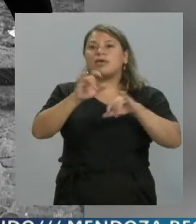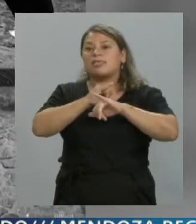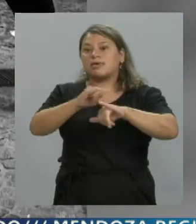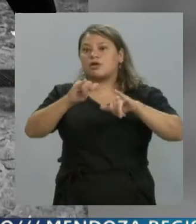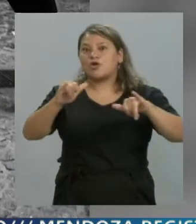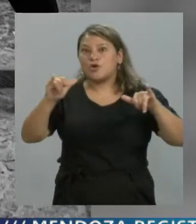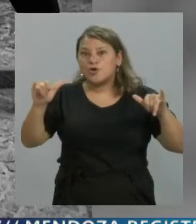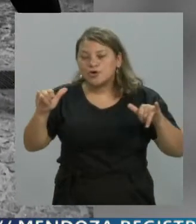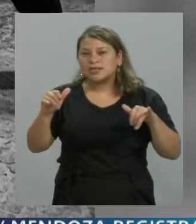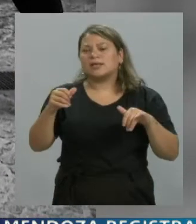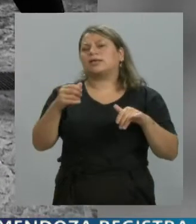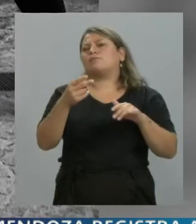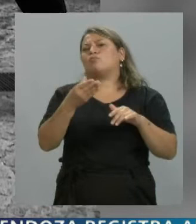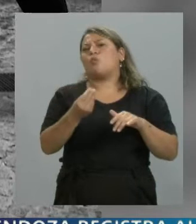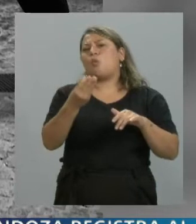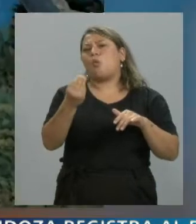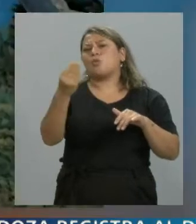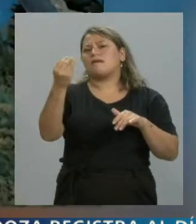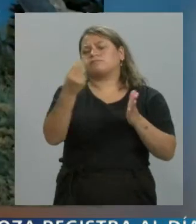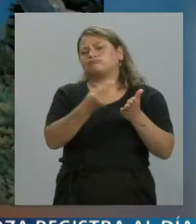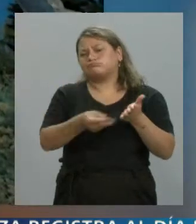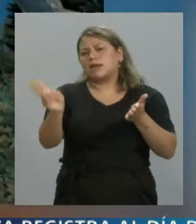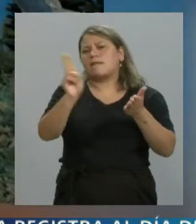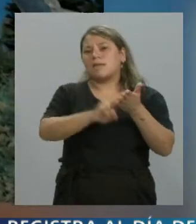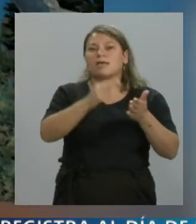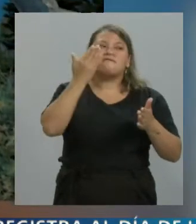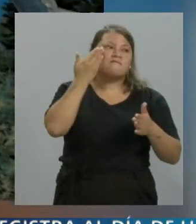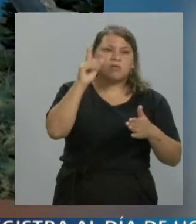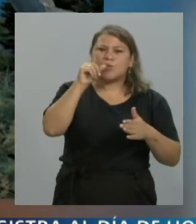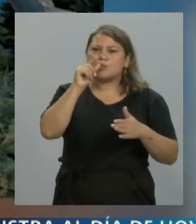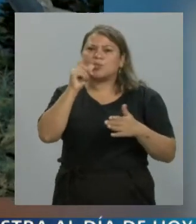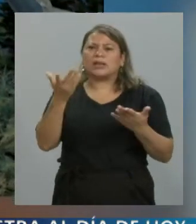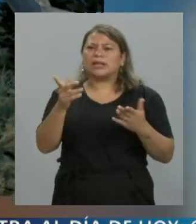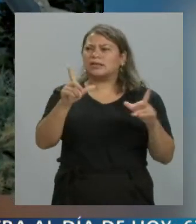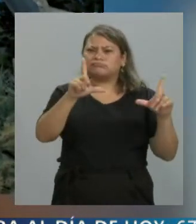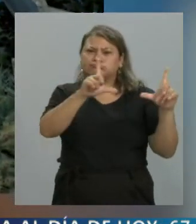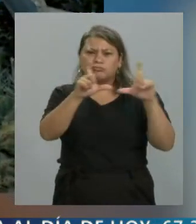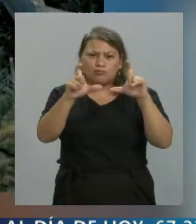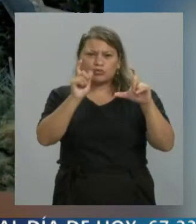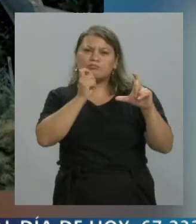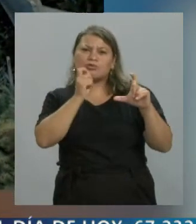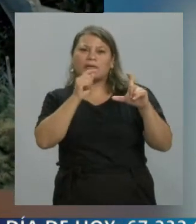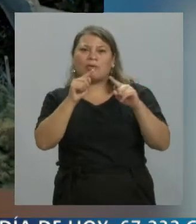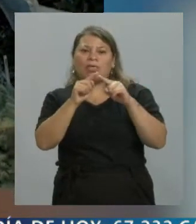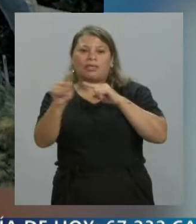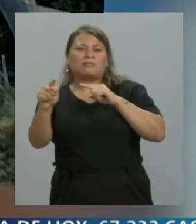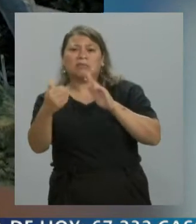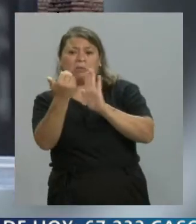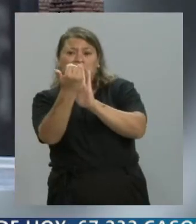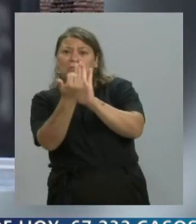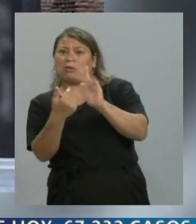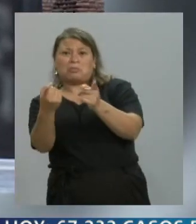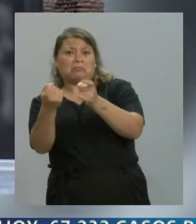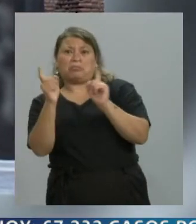icónicas y se replican en las redes sociales y esa imagen, esa foto, te remite directamente sin texto, sin nada